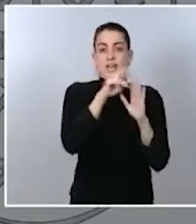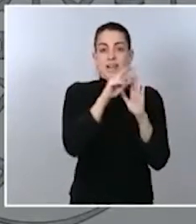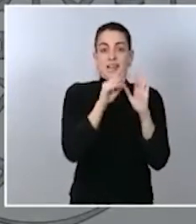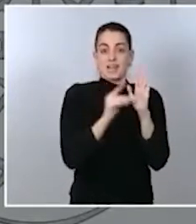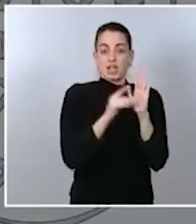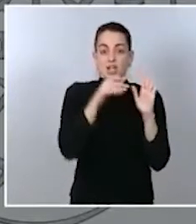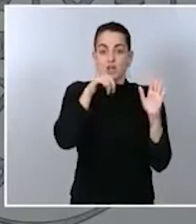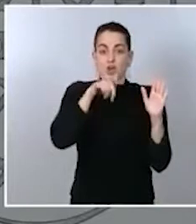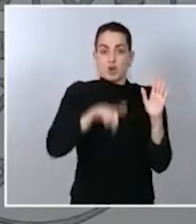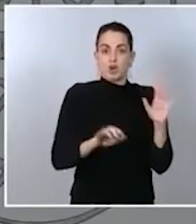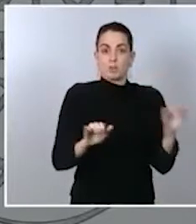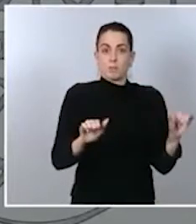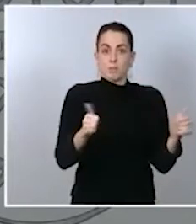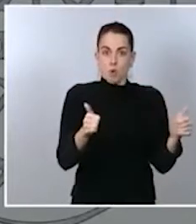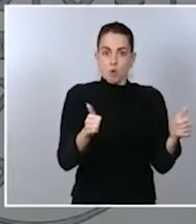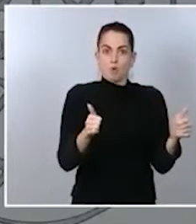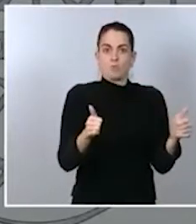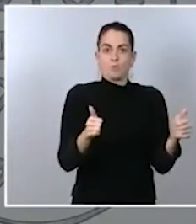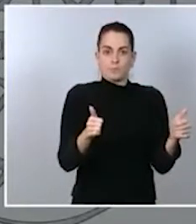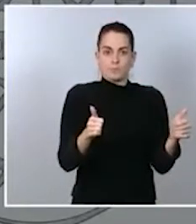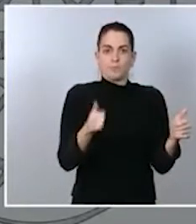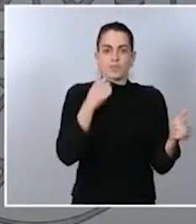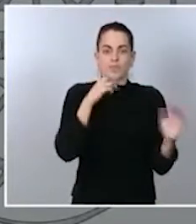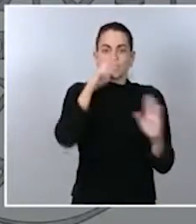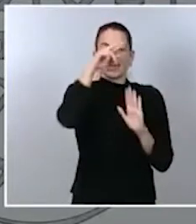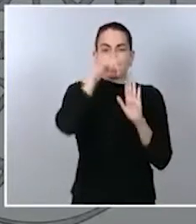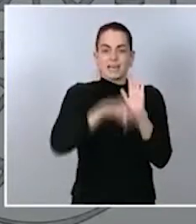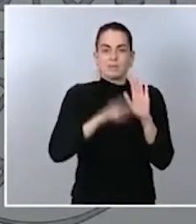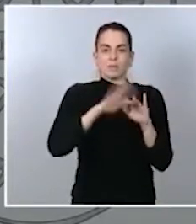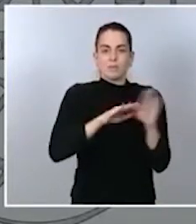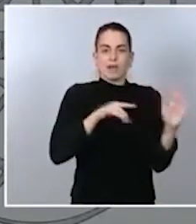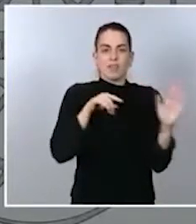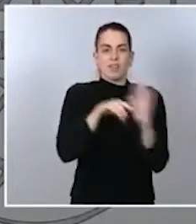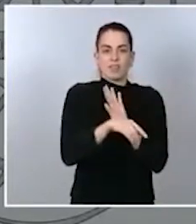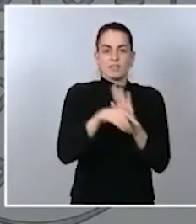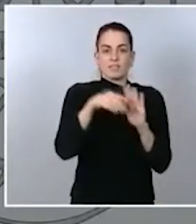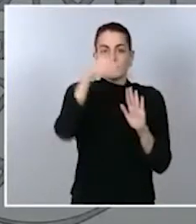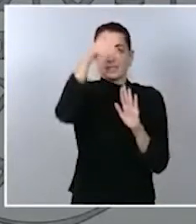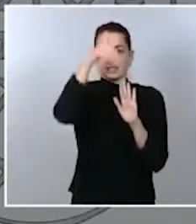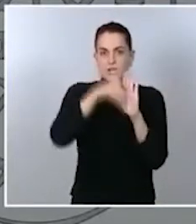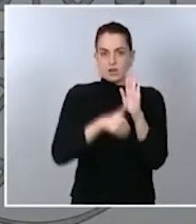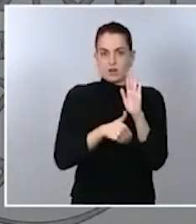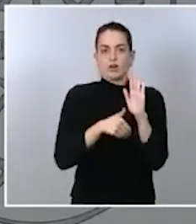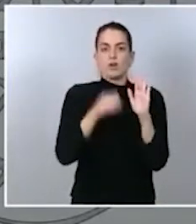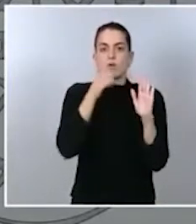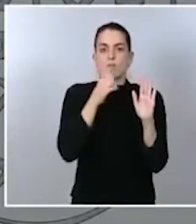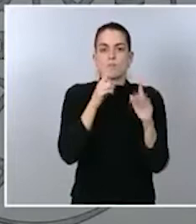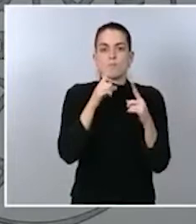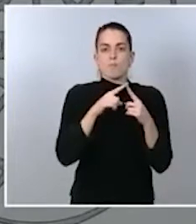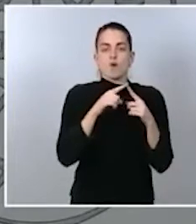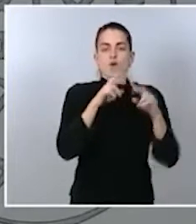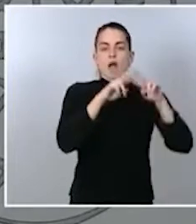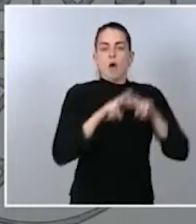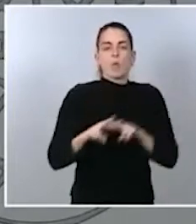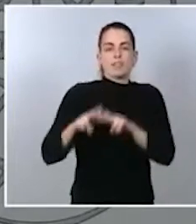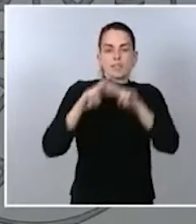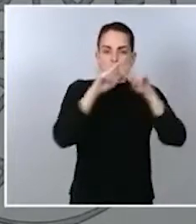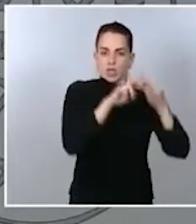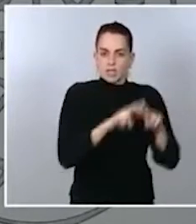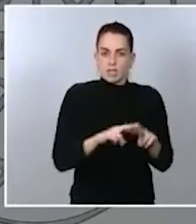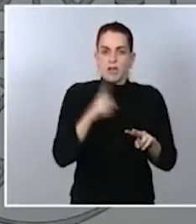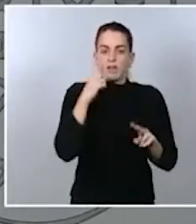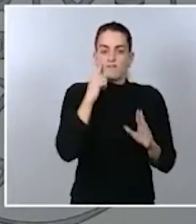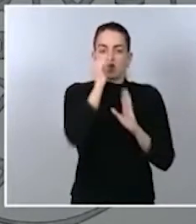establece un reglamento de desarrollo de la Ley de Auditoría, detallando condiciones, requisitos y